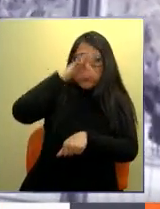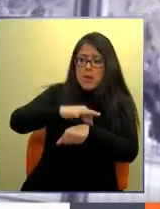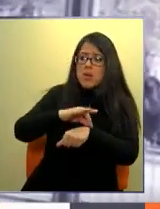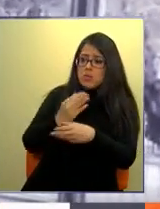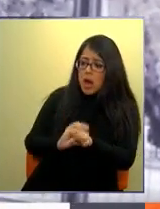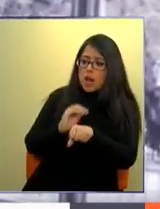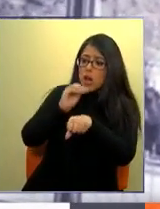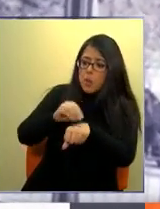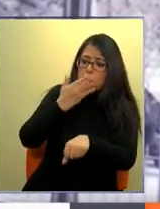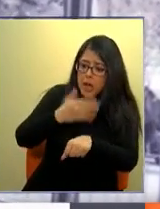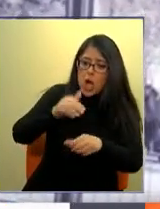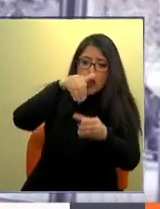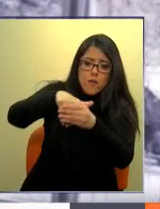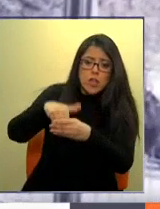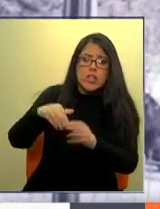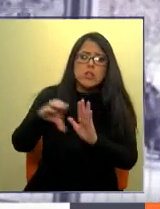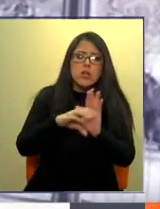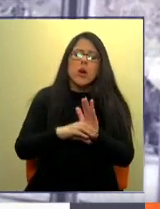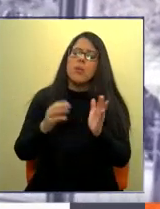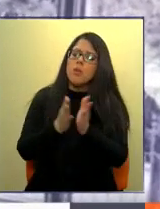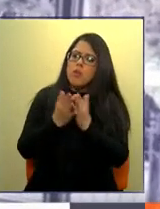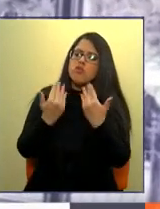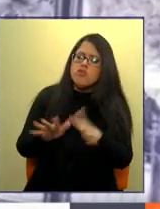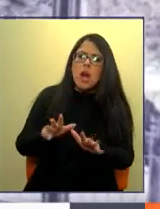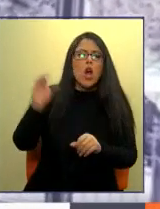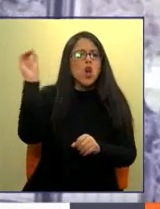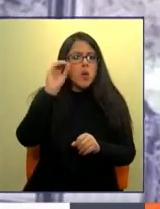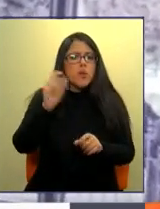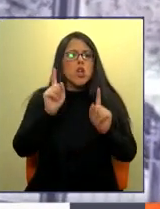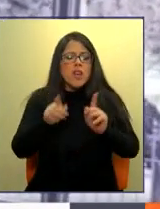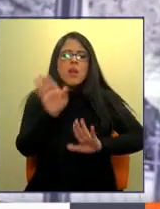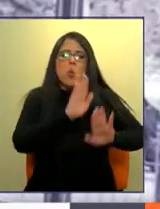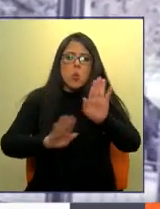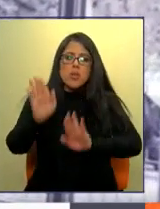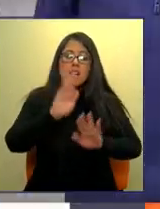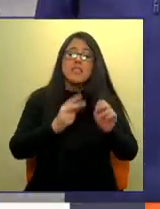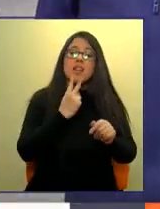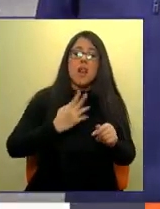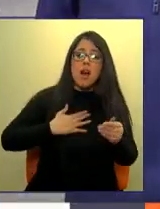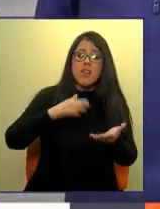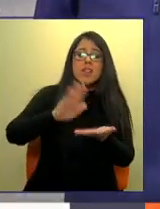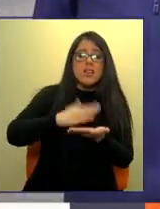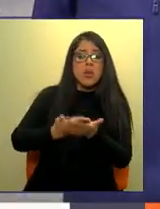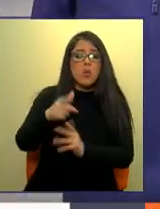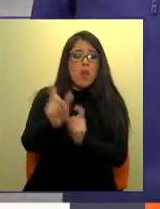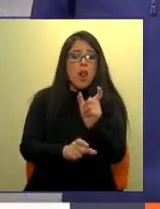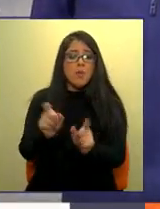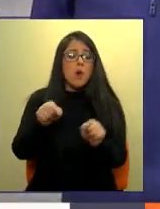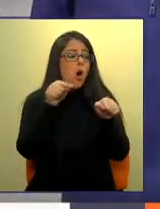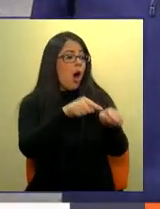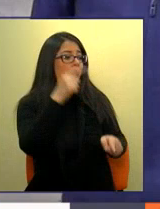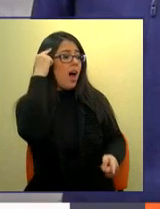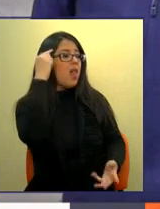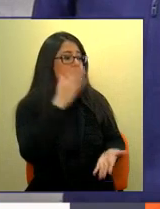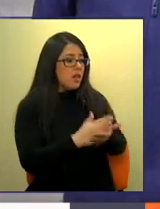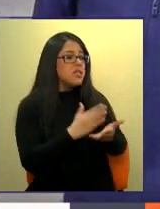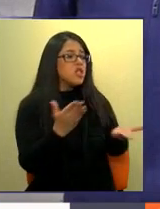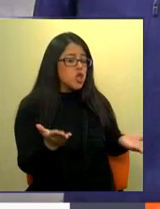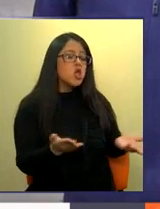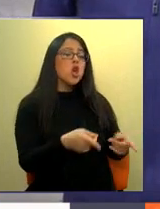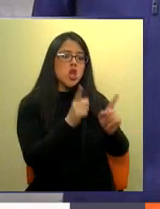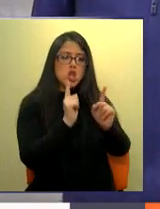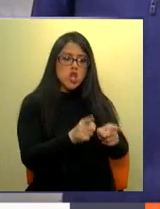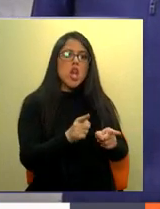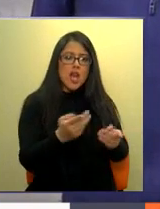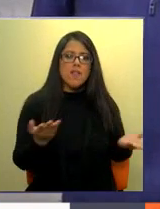Por lo tanto es fundamental acá que con criterios técnicos se proteja la vida y la salud de las personas. La decisión se tiene que